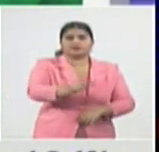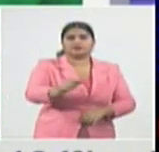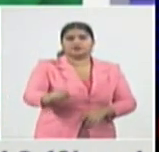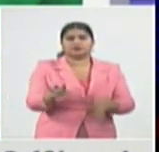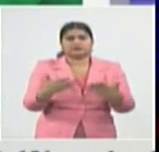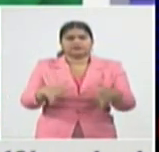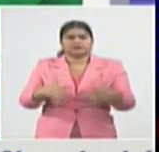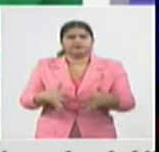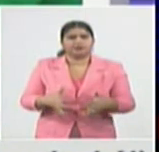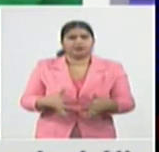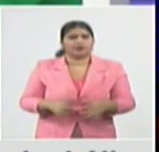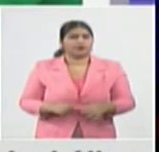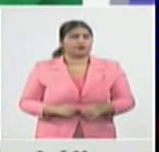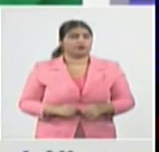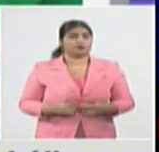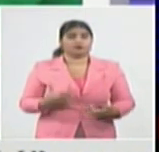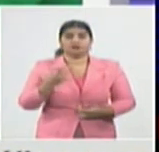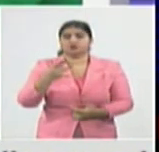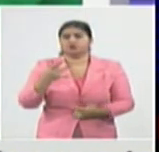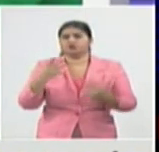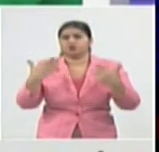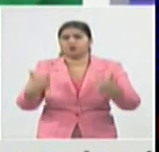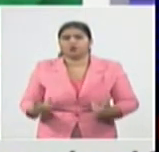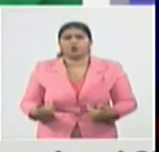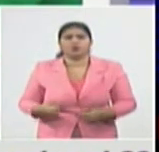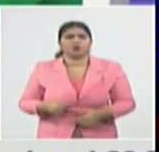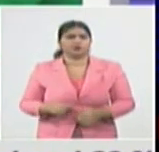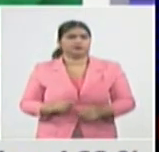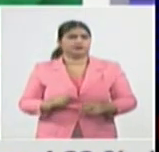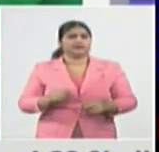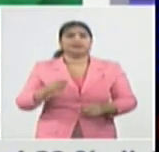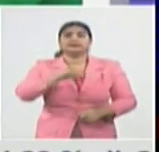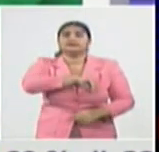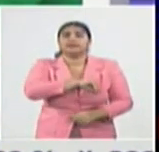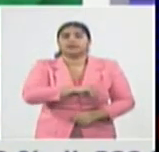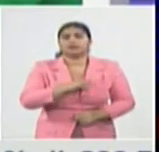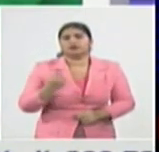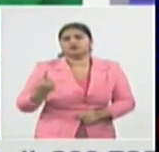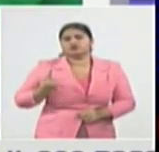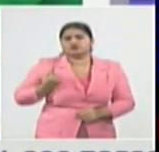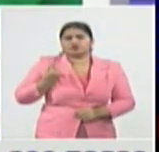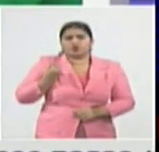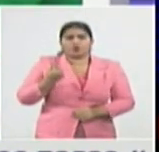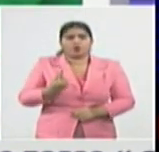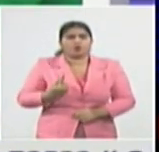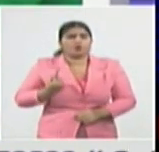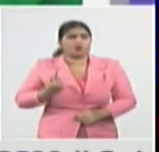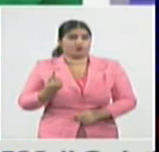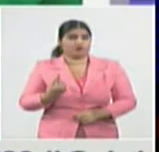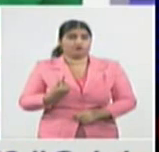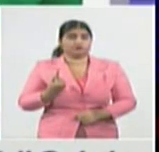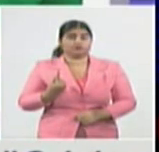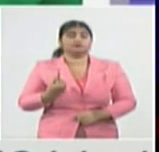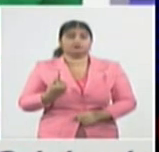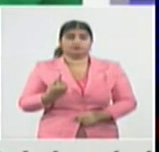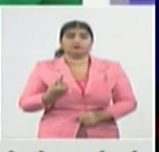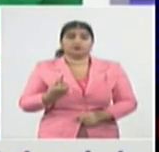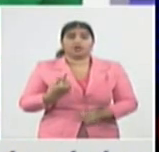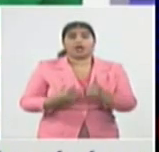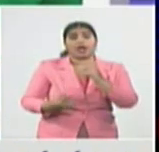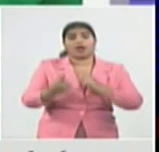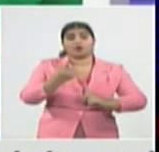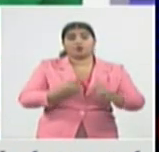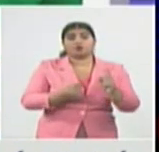frustraciones de sensaciones de soledad de sensaciones de aislamiento y es por eso también que se hace necesario